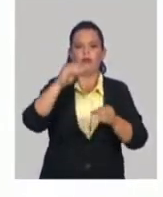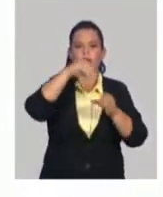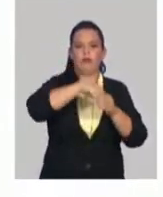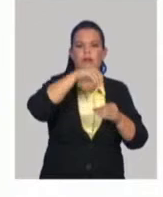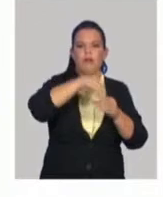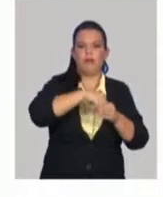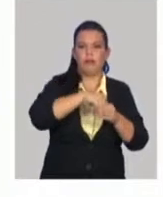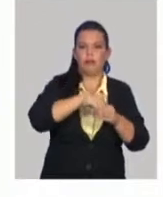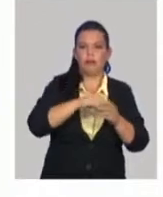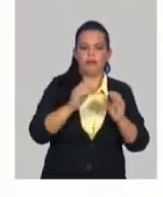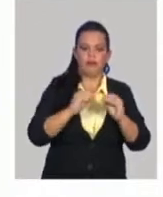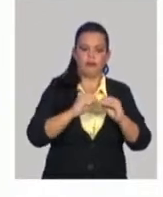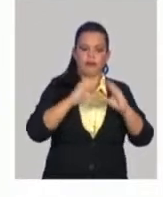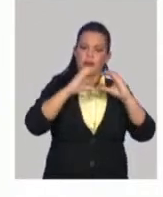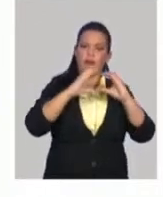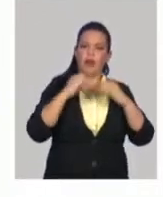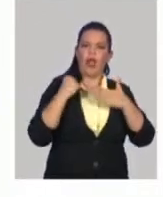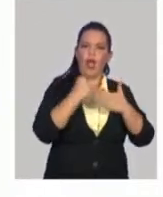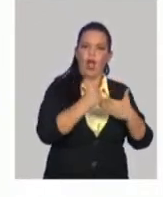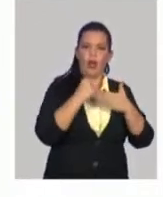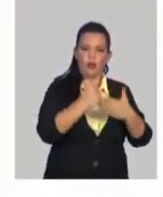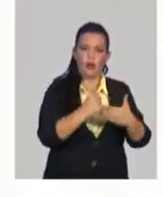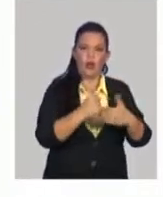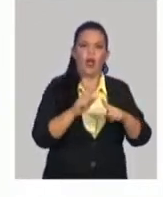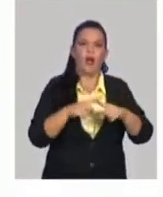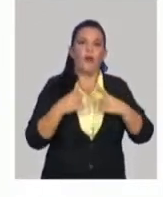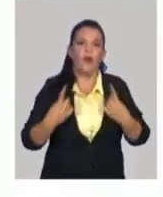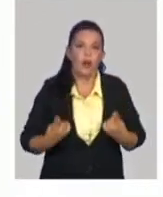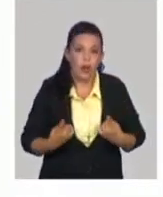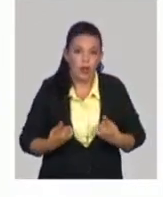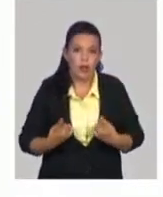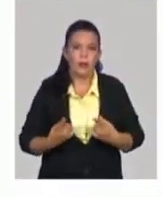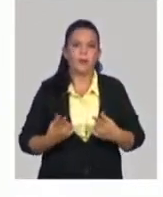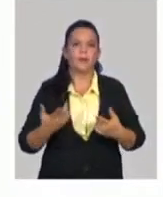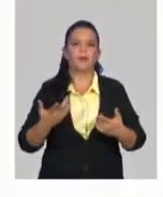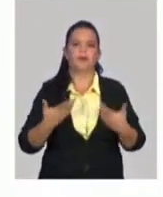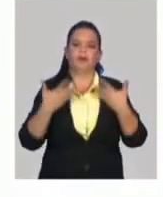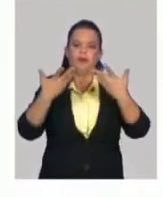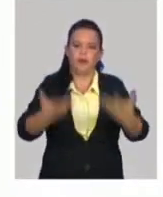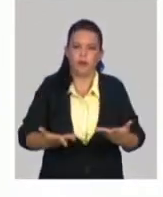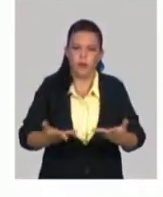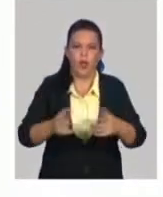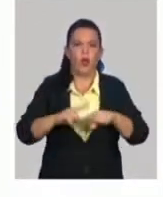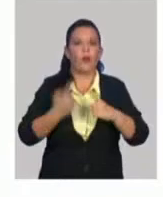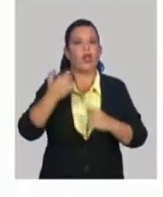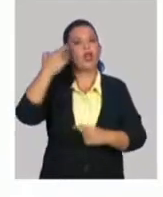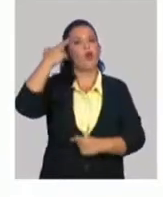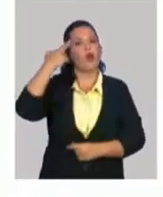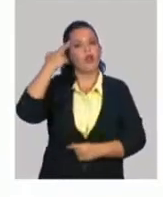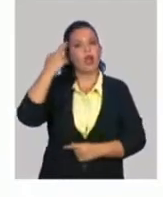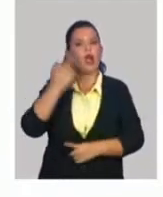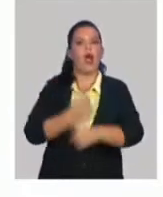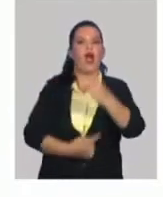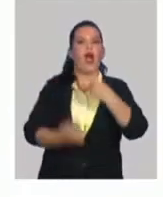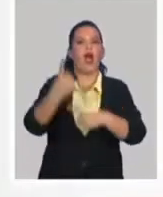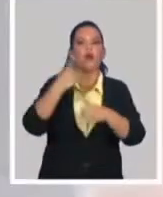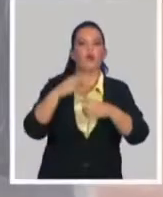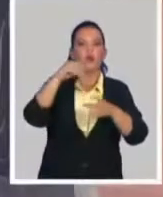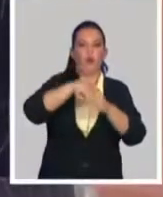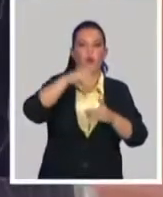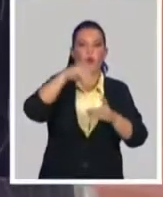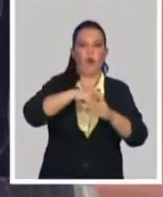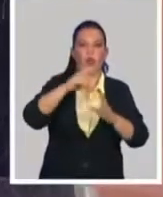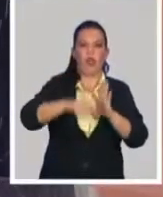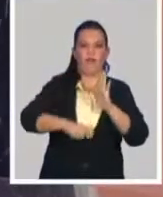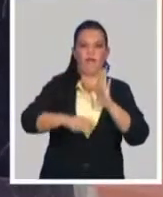tipos de servicios, que recordar que esos depósitos a plazo fijo o certificados de depósito tienen un